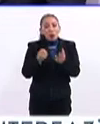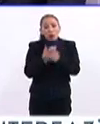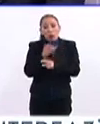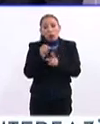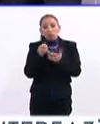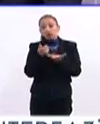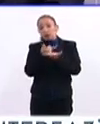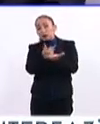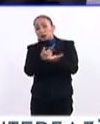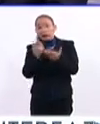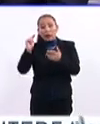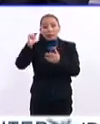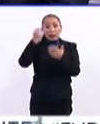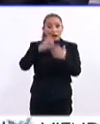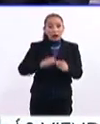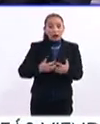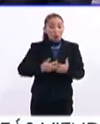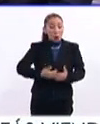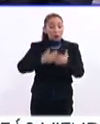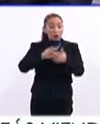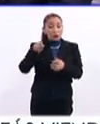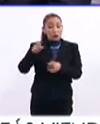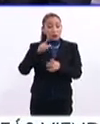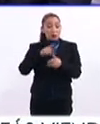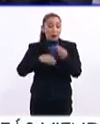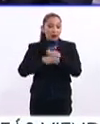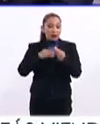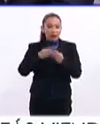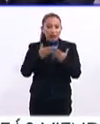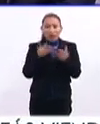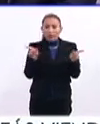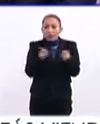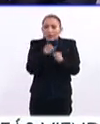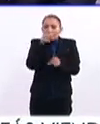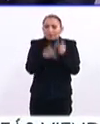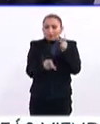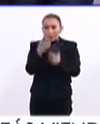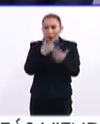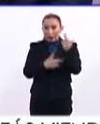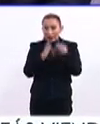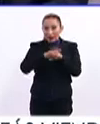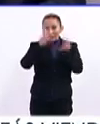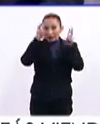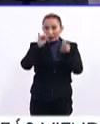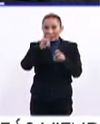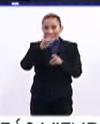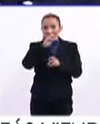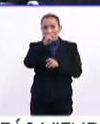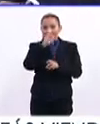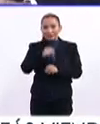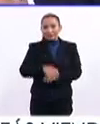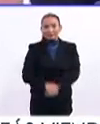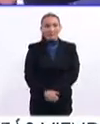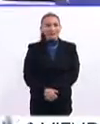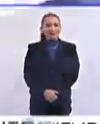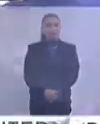impacto en las tecnologías y cómo se están gestionando este tipo de elementos. Bueno, pues vamos a hacer una brevísima pausa, regresamos con más temas, esto es Interface.